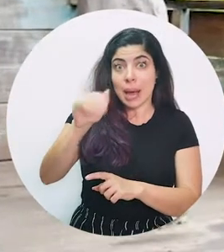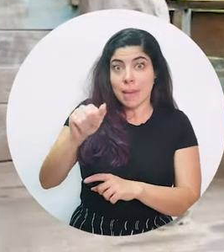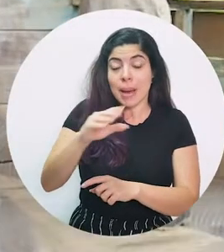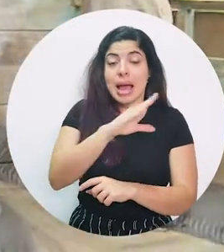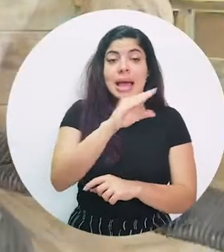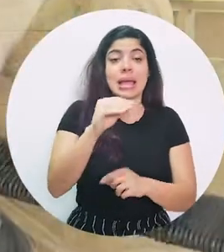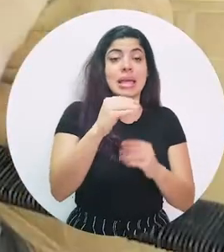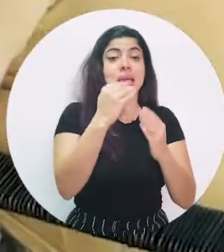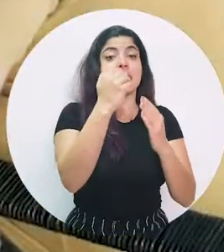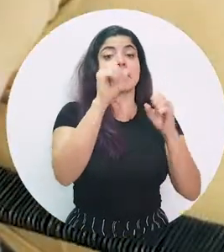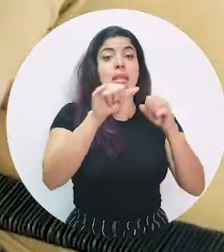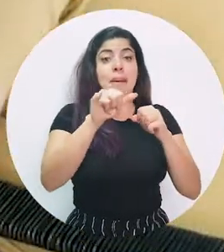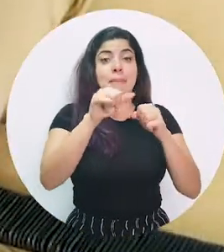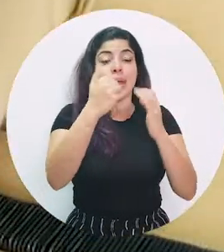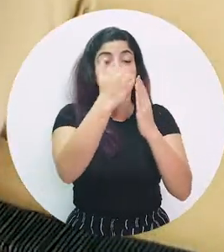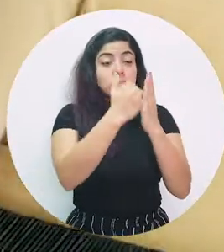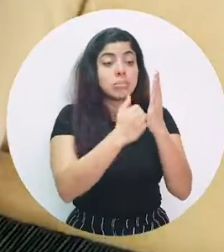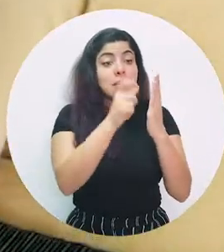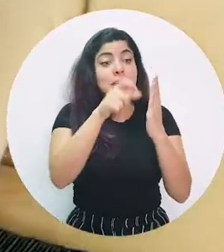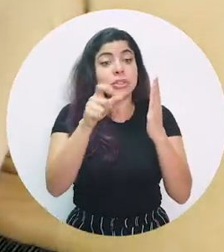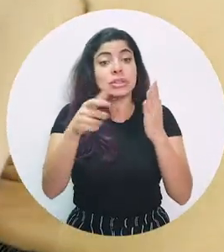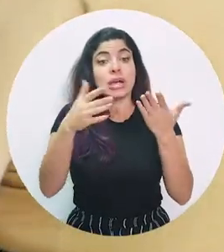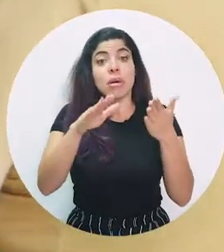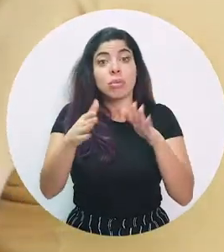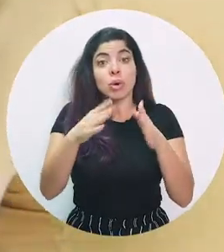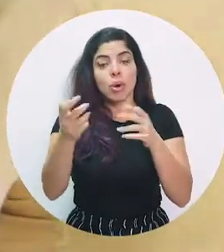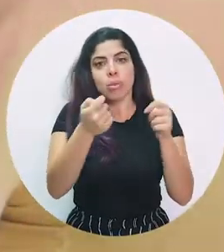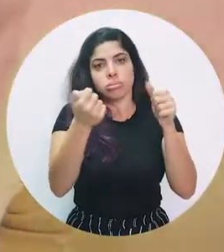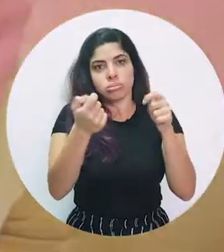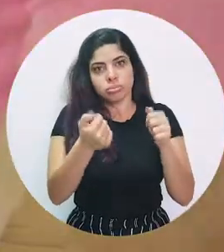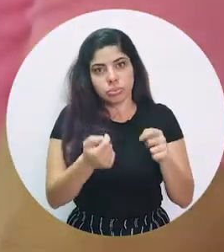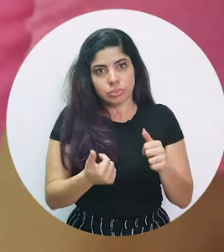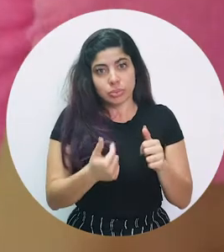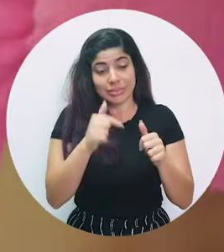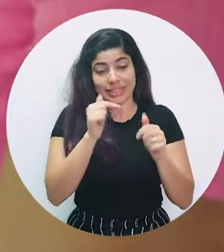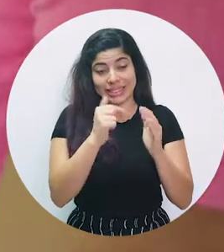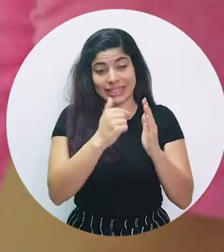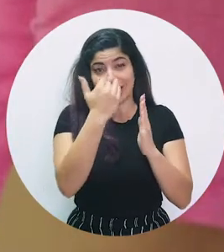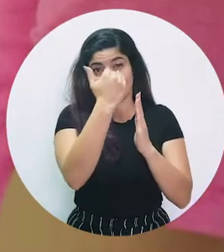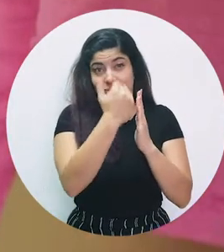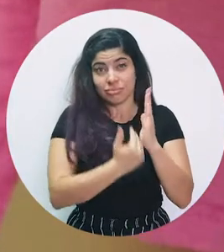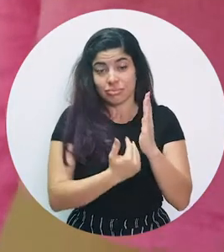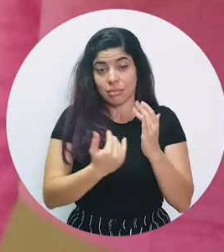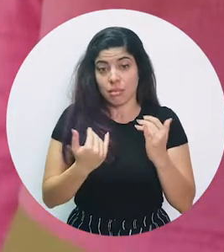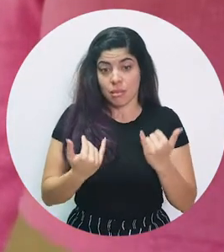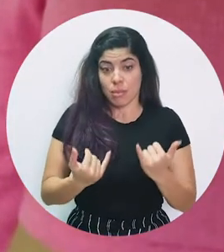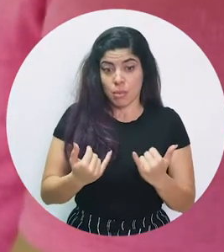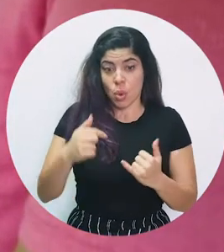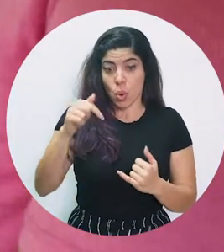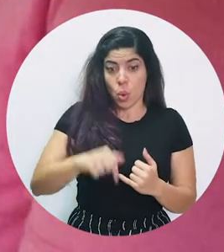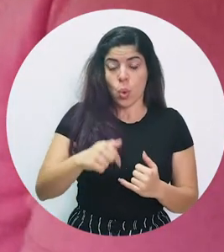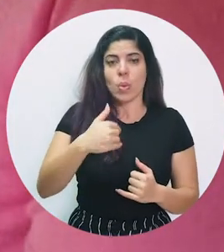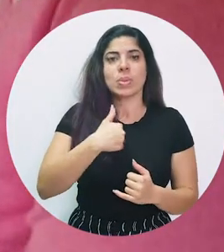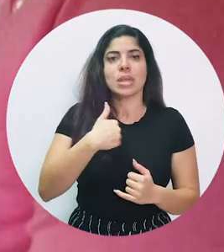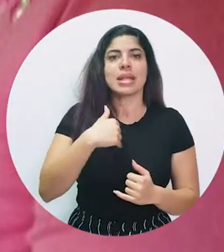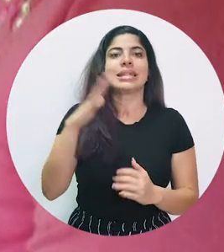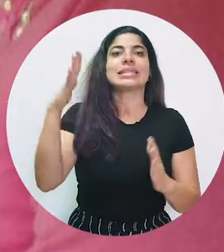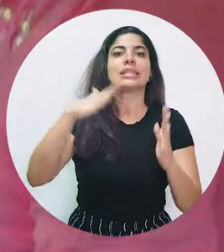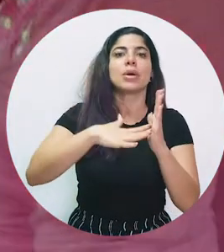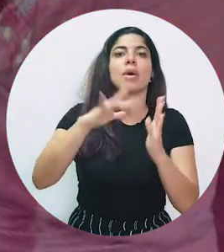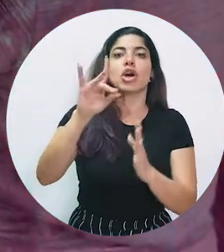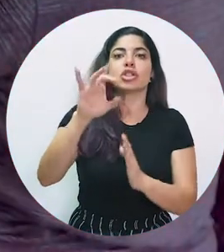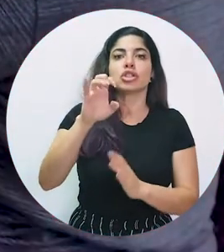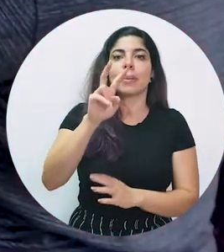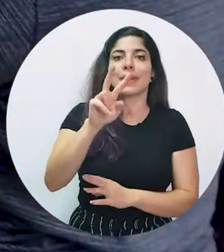de la base de datos las personas ya fallecidas. La base de datos hoy cuenta con 5